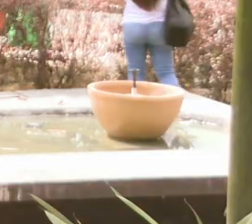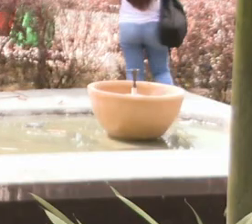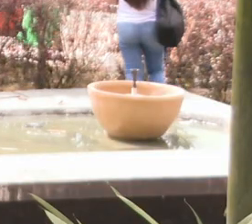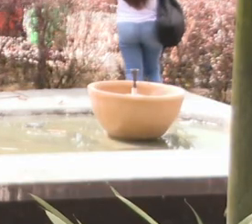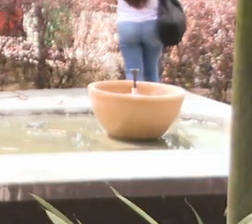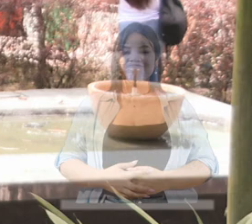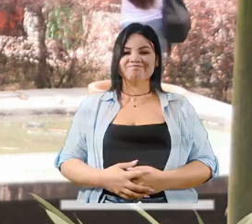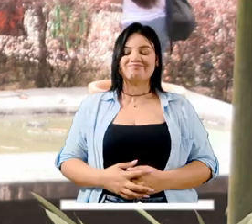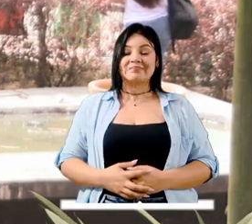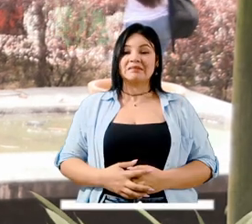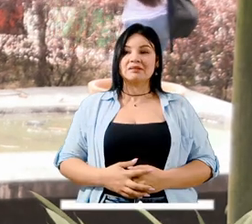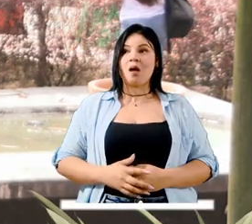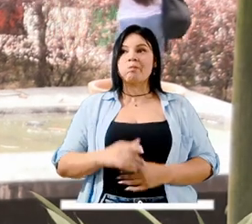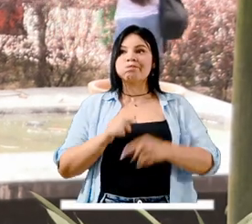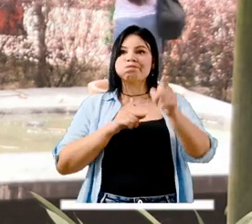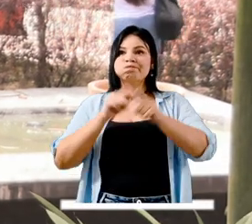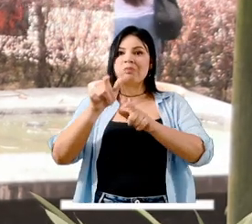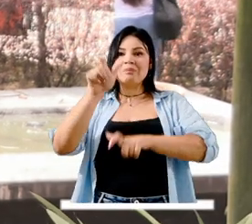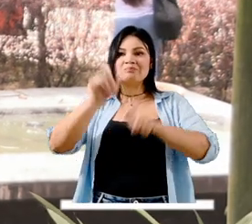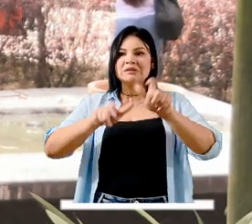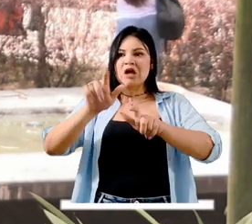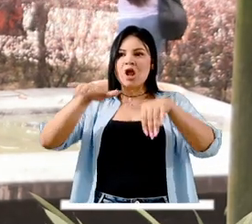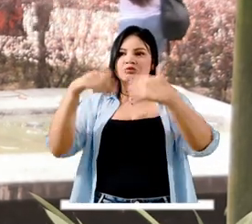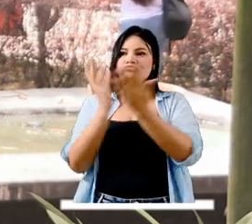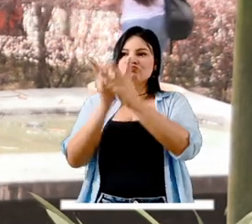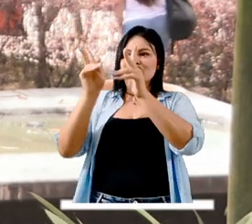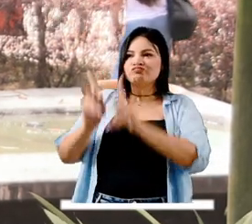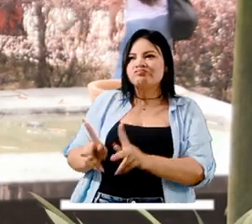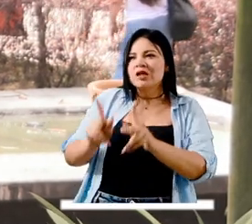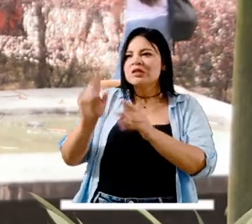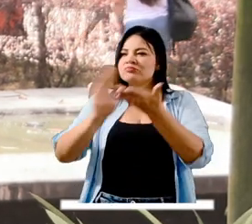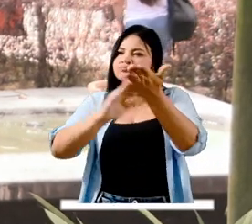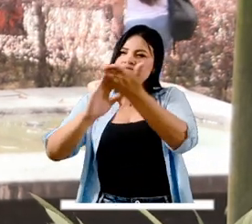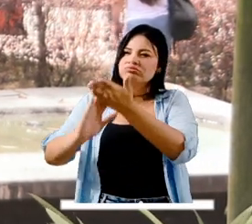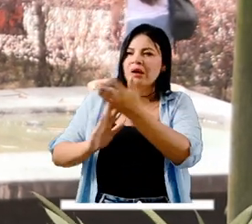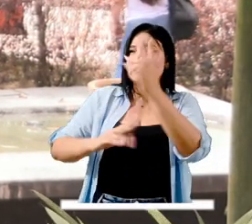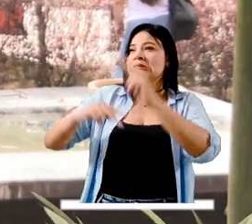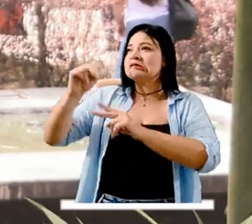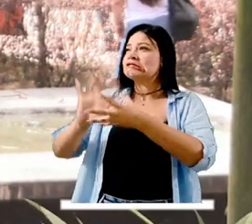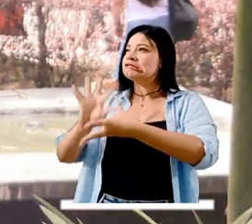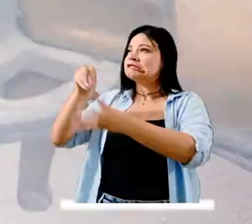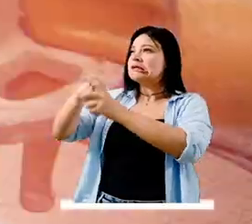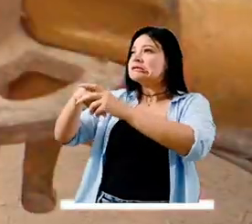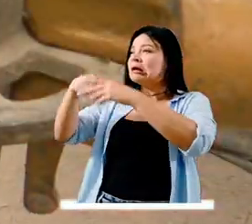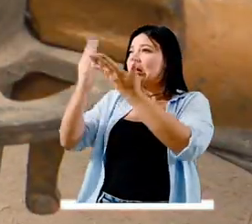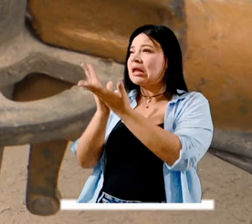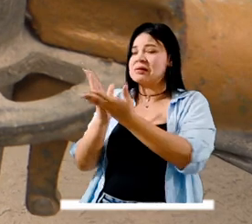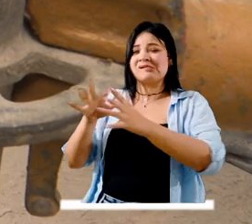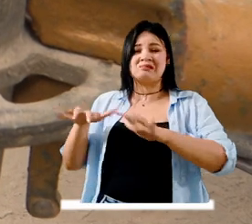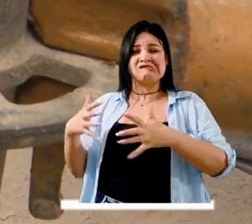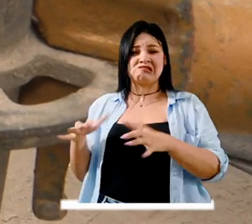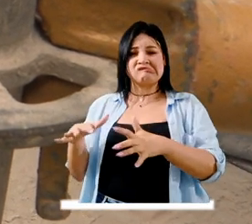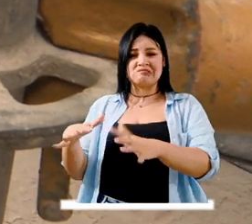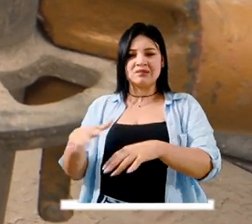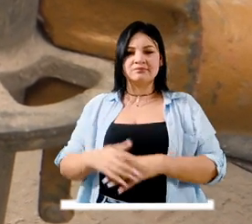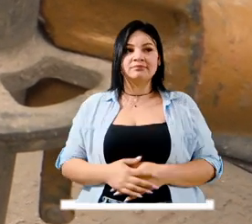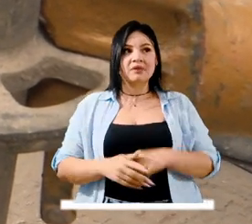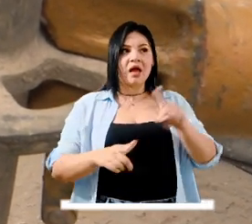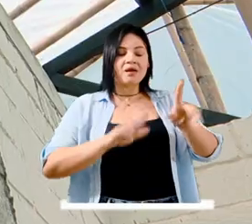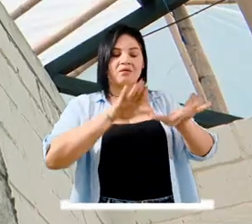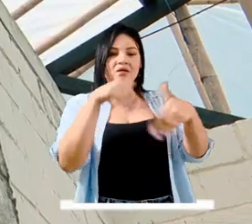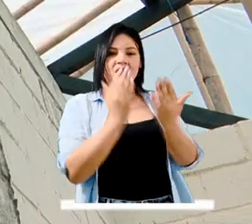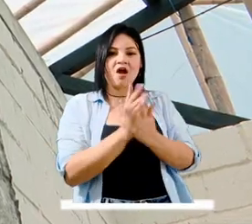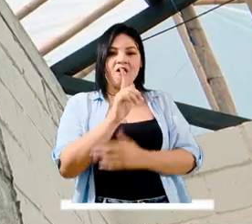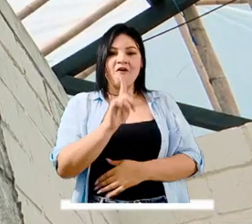Tenemos una gran cantidad de estudiantes trabajando en unas infraestructuras que no son dignas para estar ahí En la institución educativa Física de Alegría del